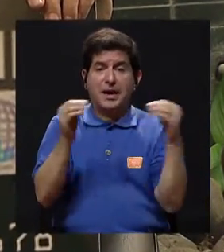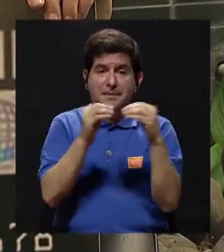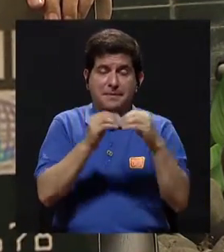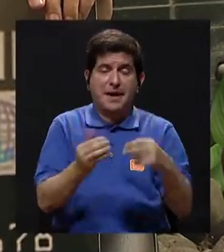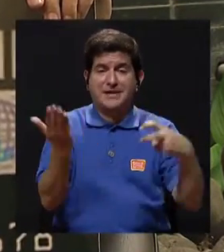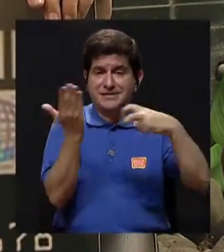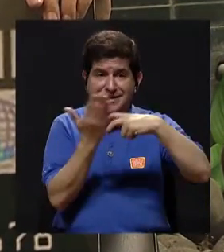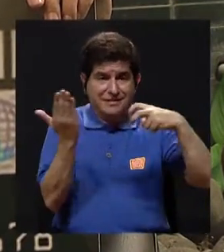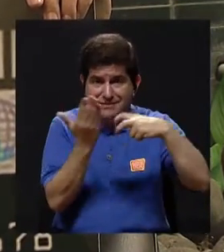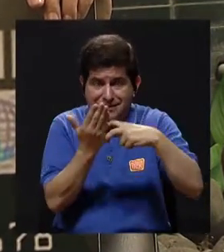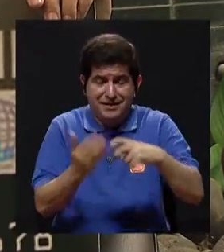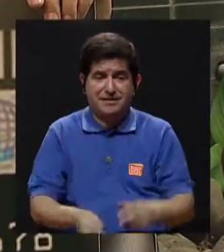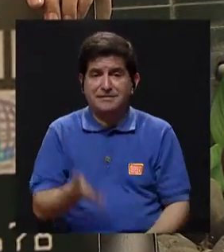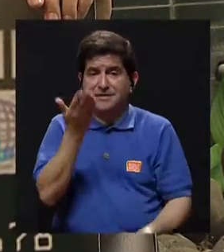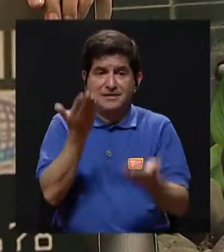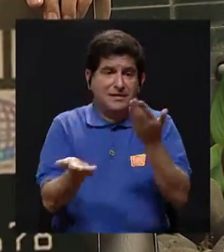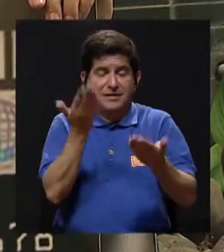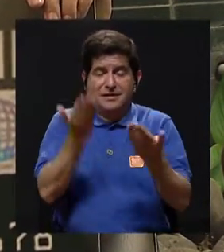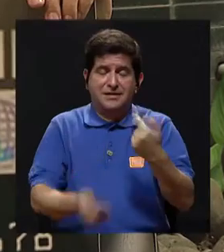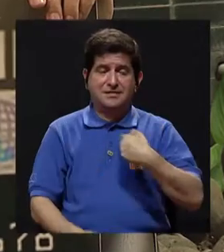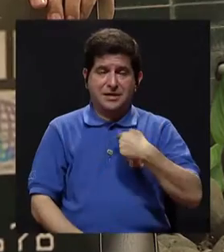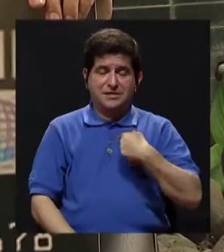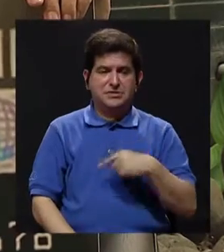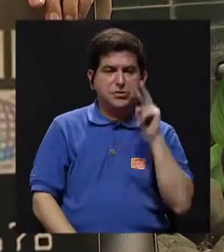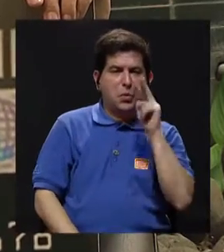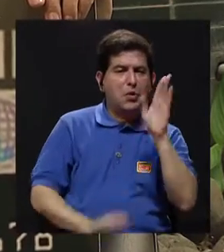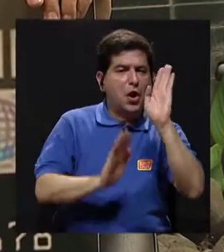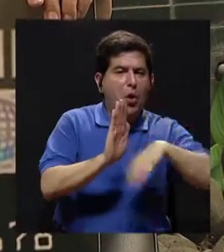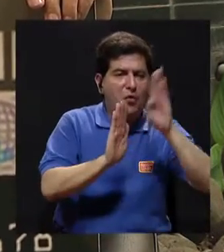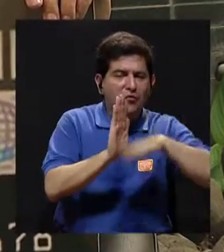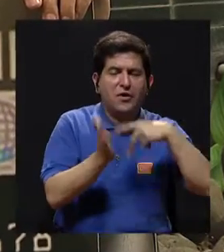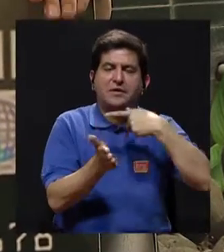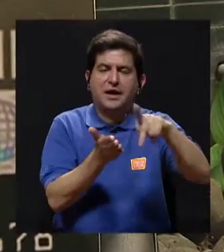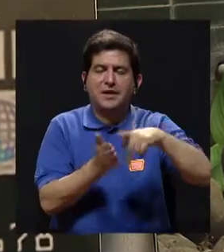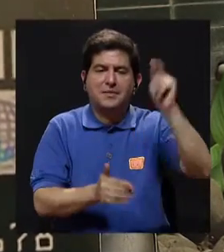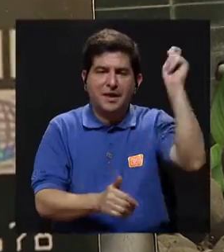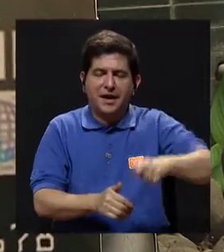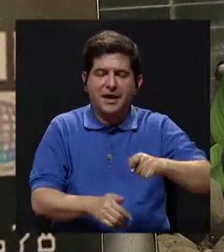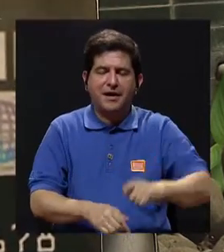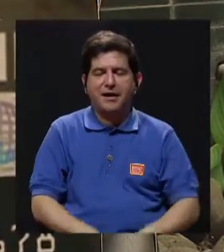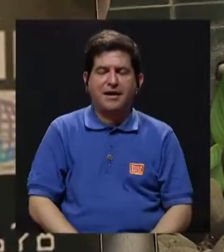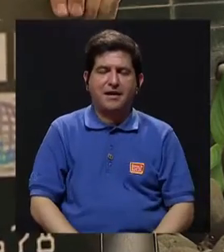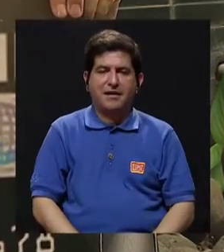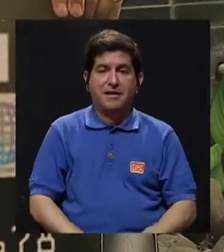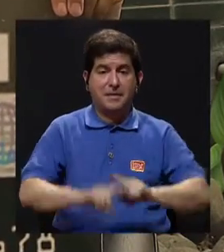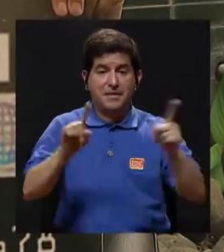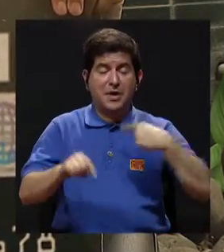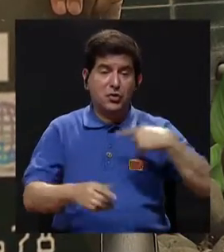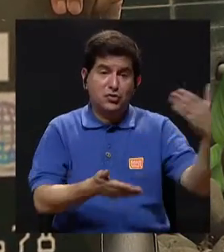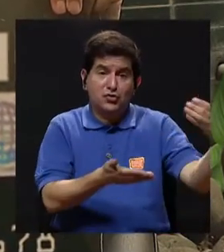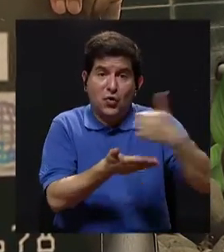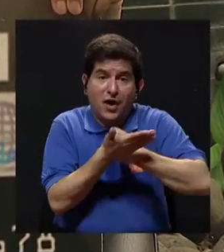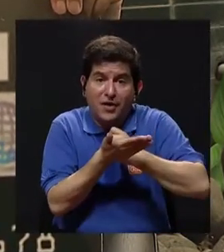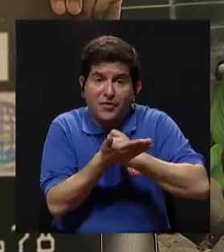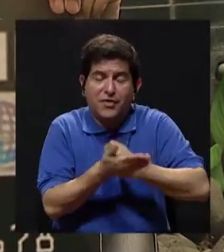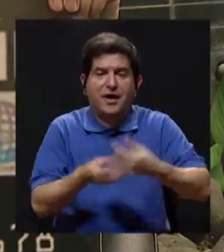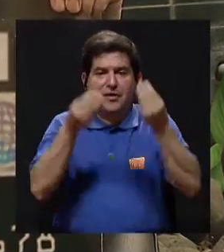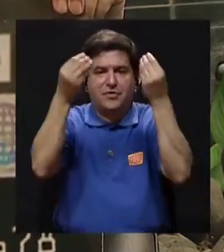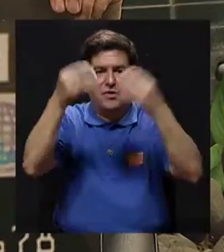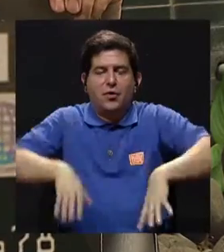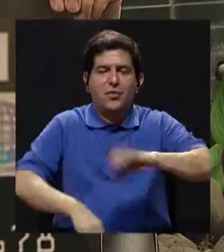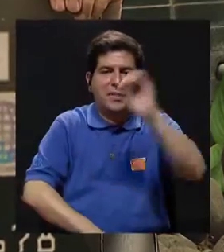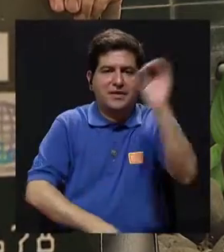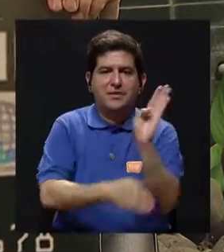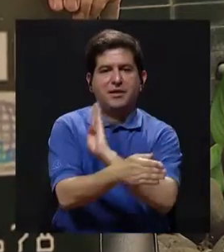del boleto de lo que yo, digamos, vi oferta y la pagué con tarjeta de crédito y al final lo que me ahorré en la oferta lo